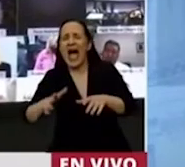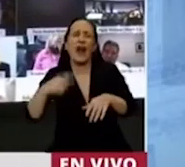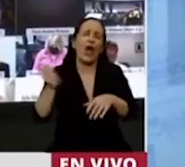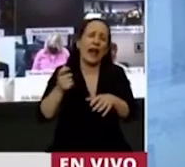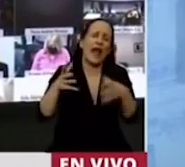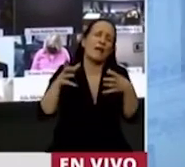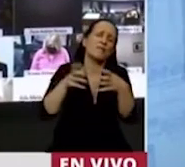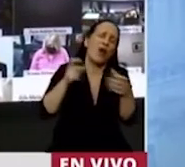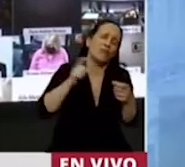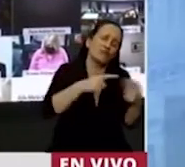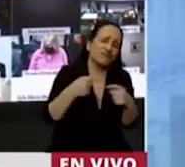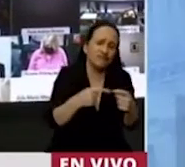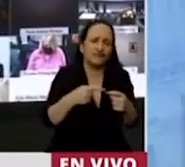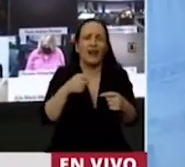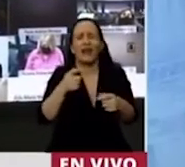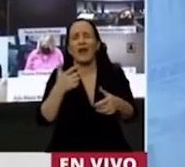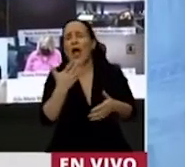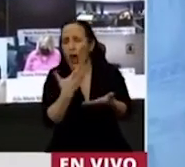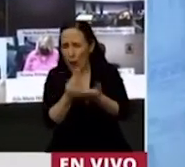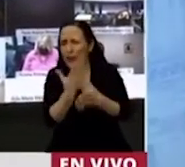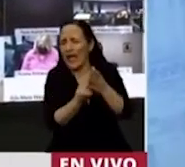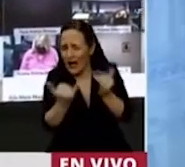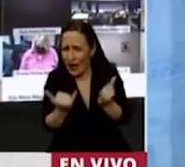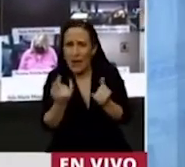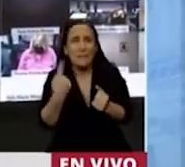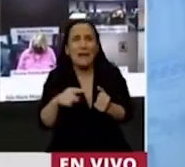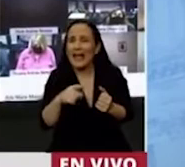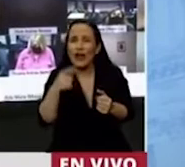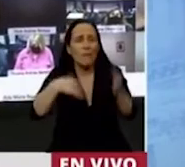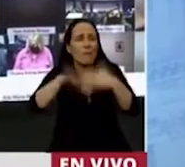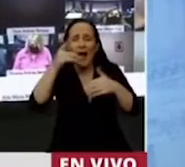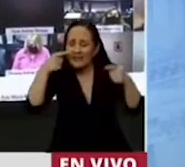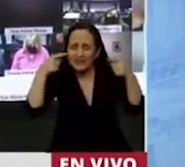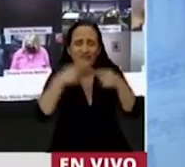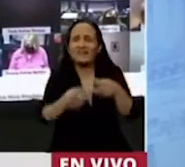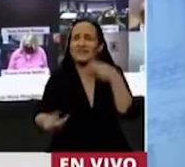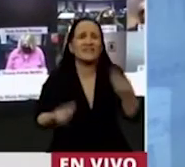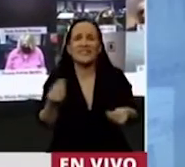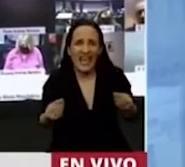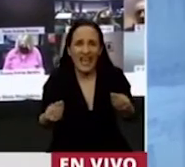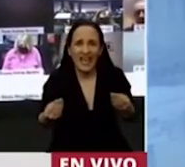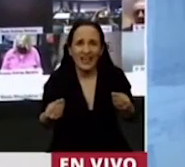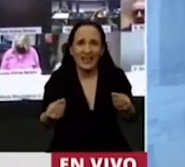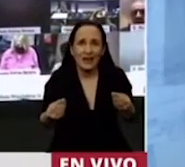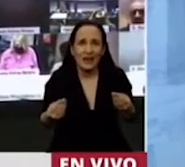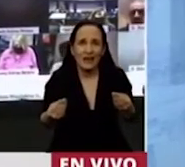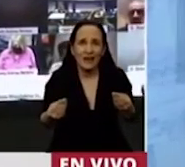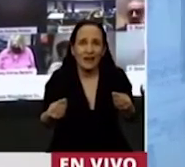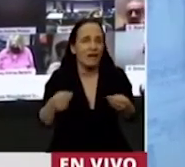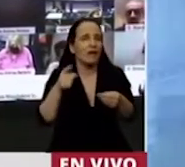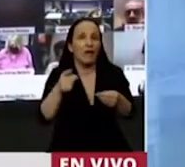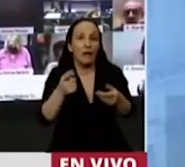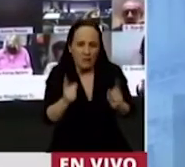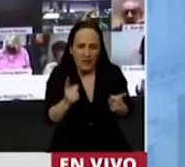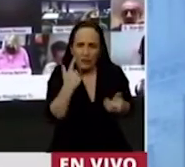los errores propios del gobierno, la gestión, pero lo que estaba en juego era que no nos arrebataran un ámbito a